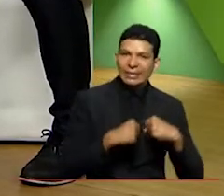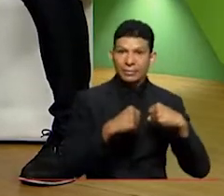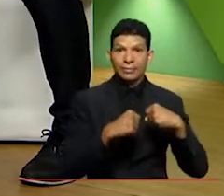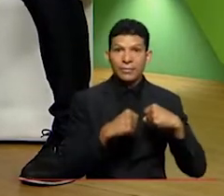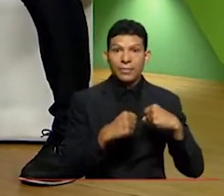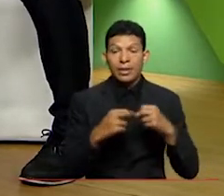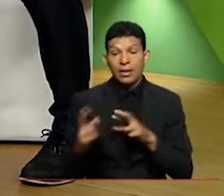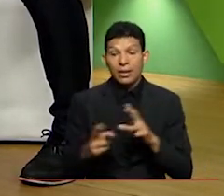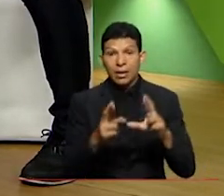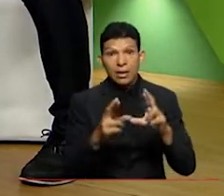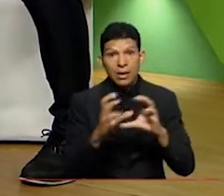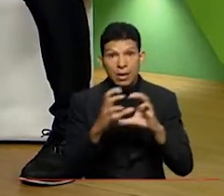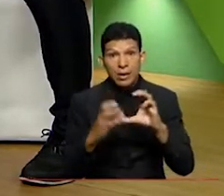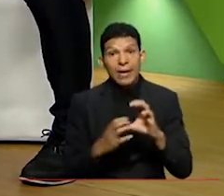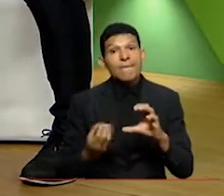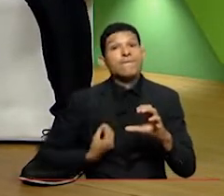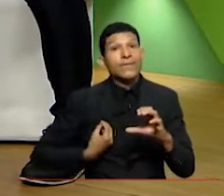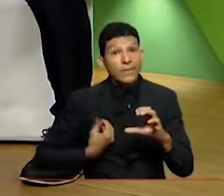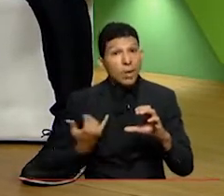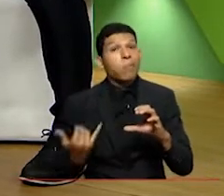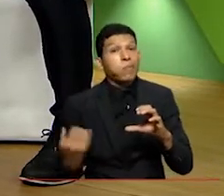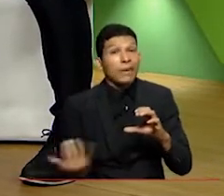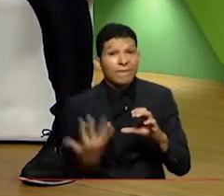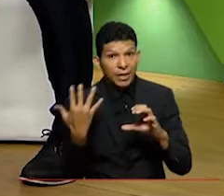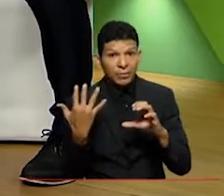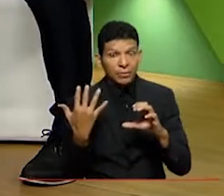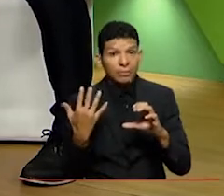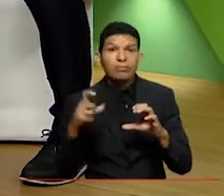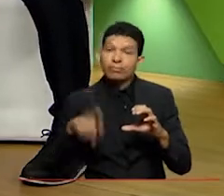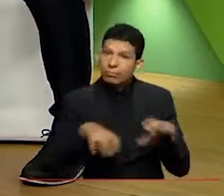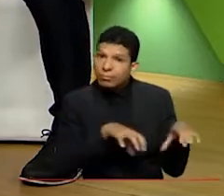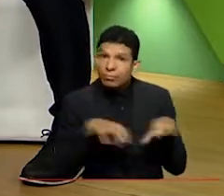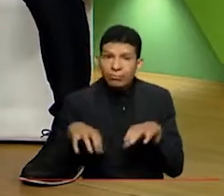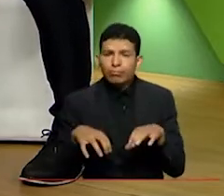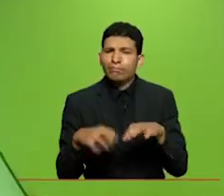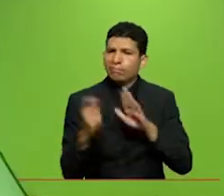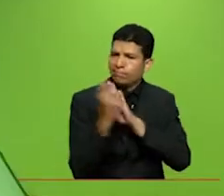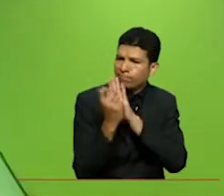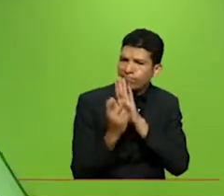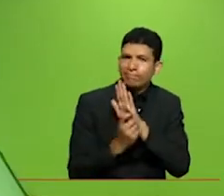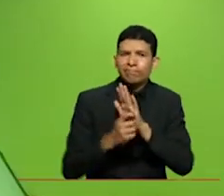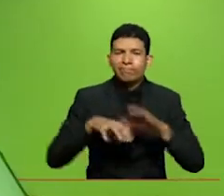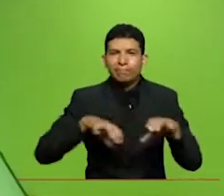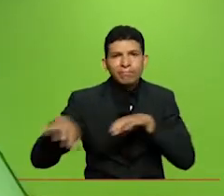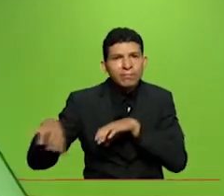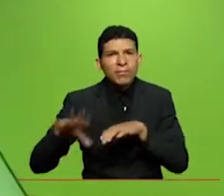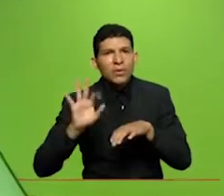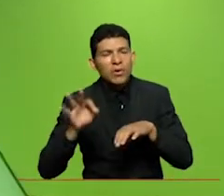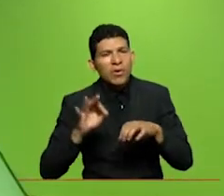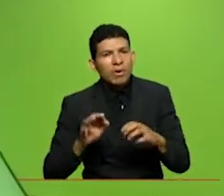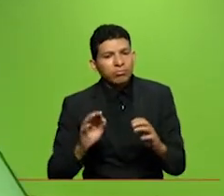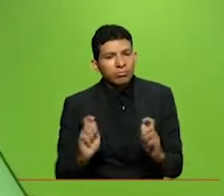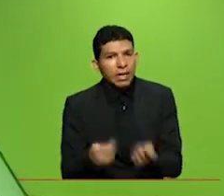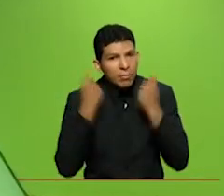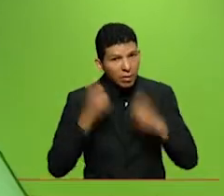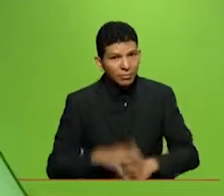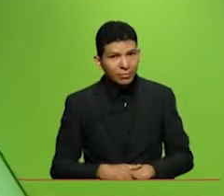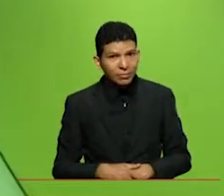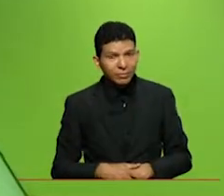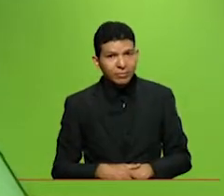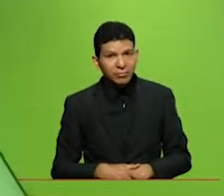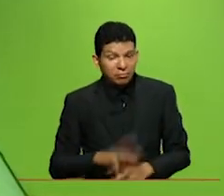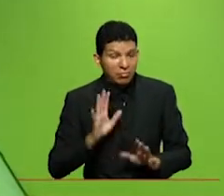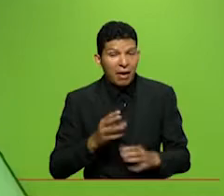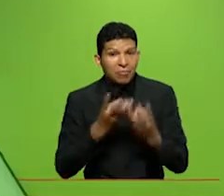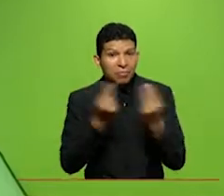cauca está vivo sí pero hay que emprender acciones concretas y puntuales para con para salvarlo y al finalmente no y finalmente no